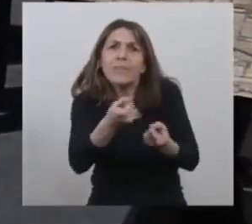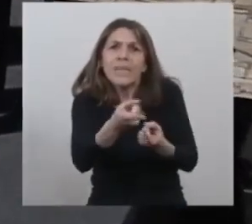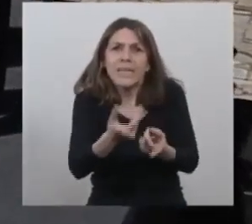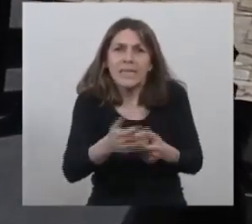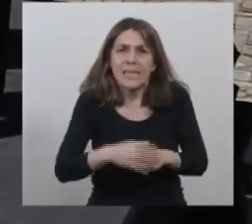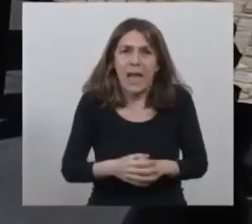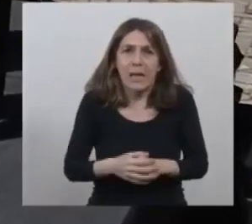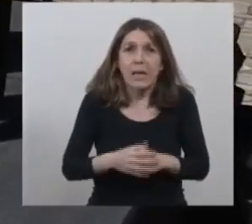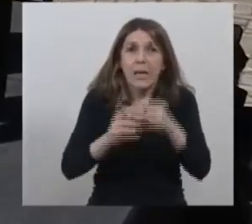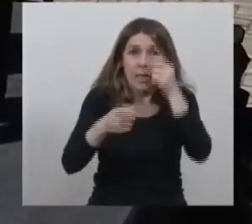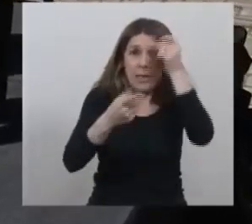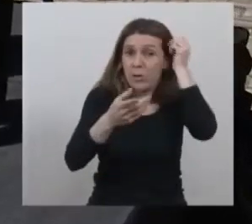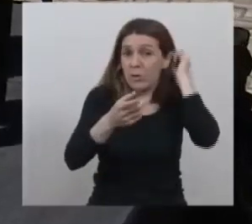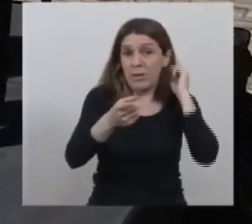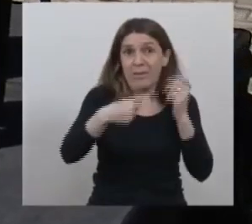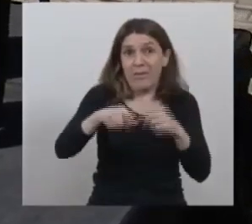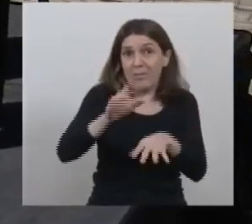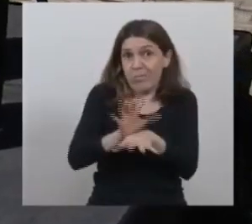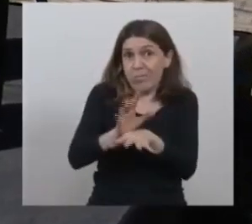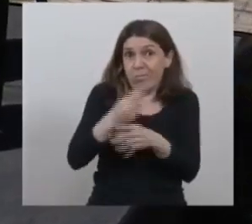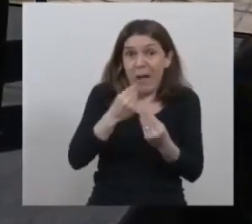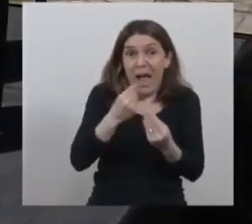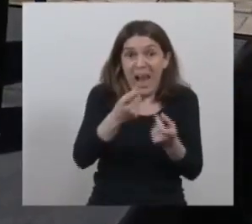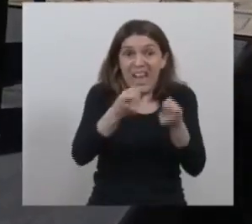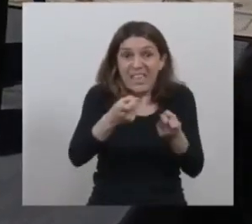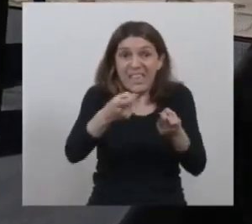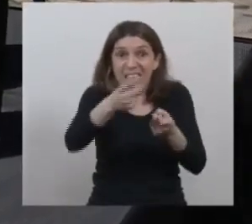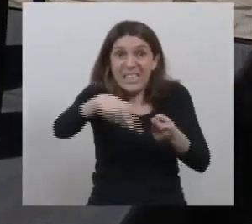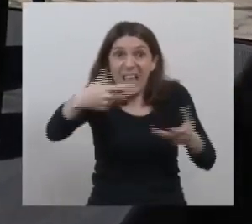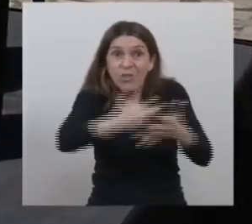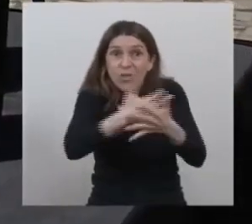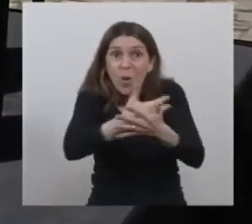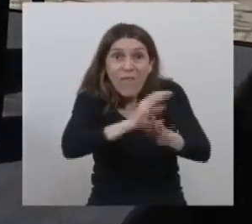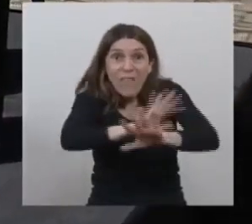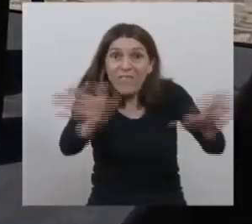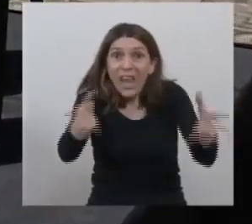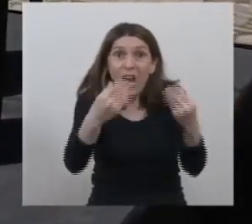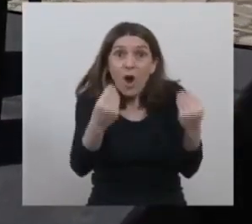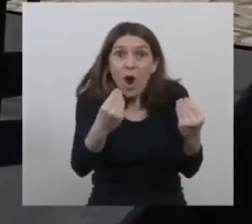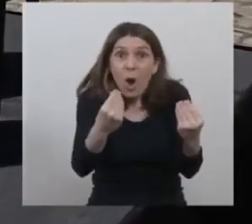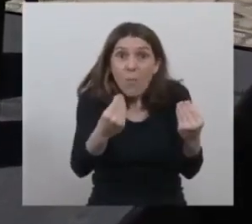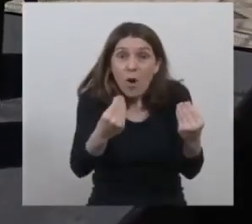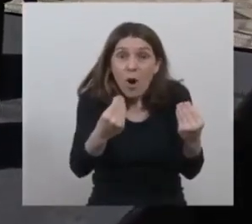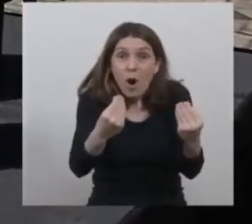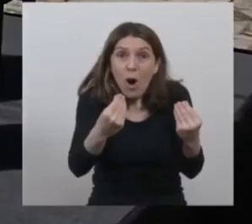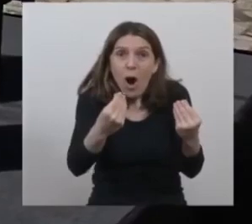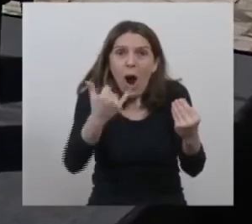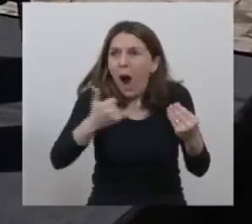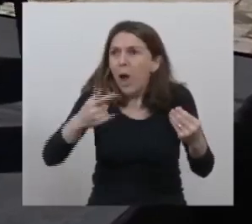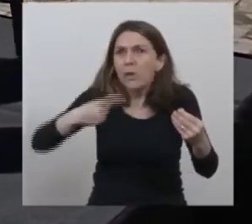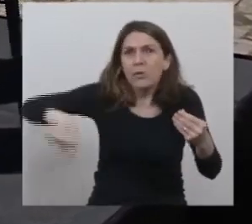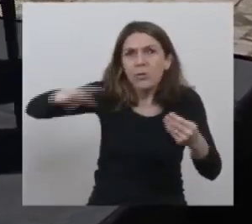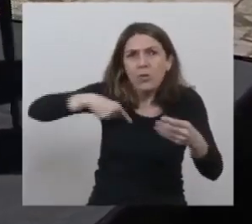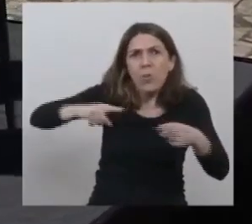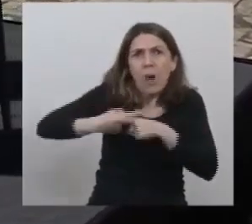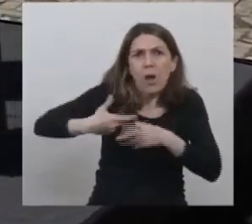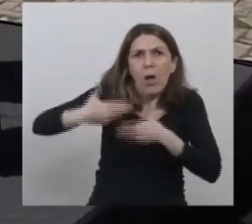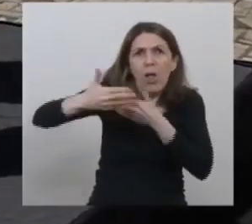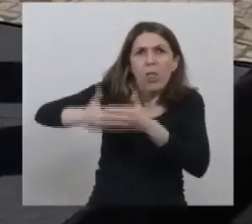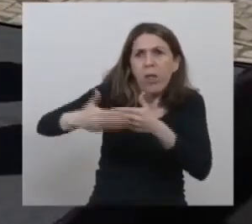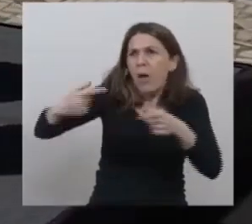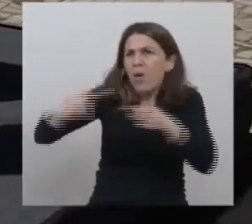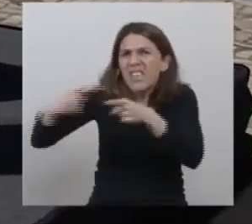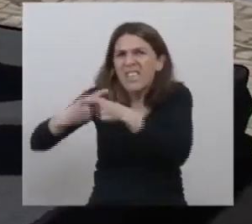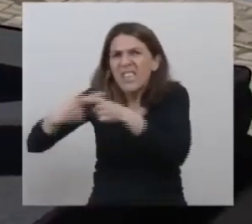y que para hacer eso para terminar con tanta necesidad con tanta postergación de esos argentinos